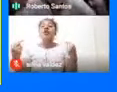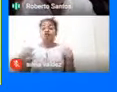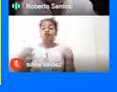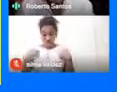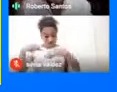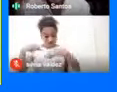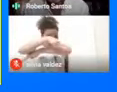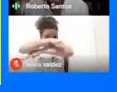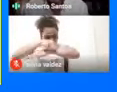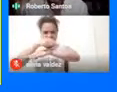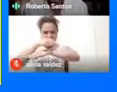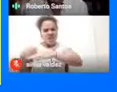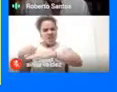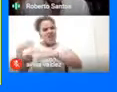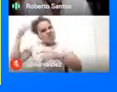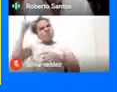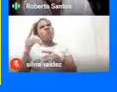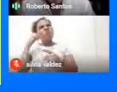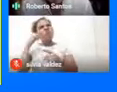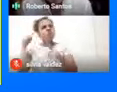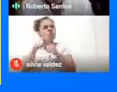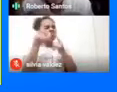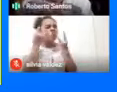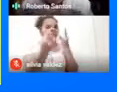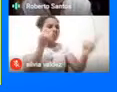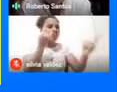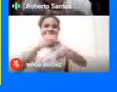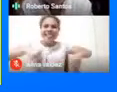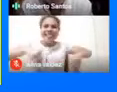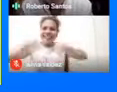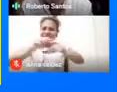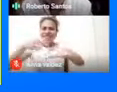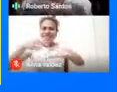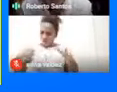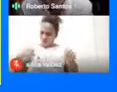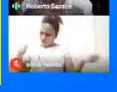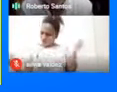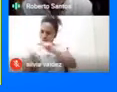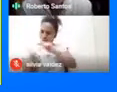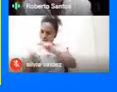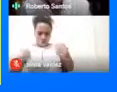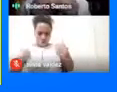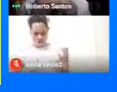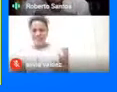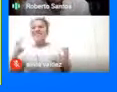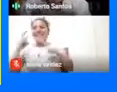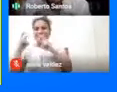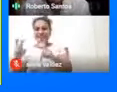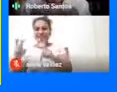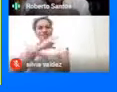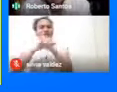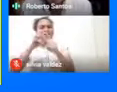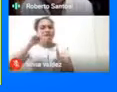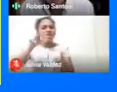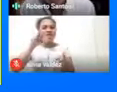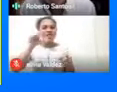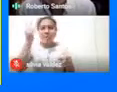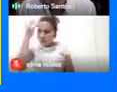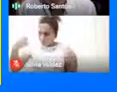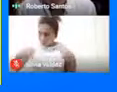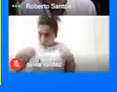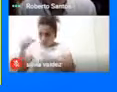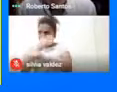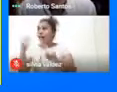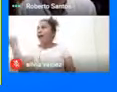Decidí interesarme Por el territorio Y me he convertido En un investigador De la cultura Muisca Porque para mí Esto no es cultura